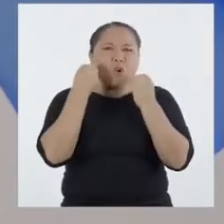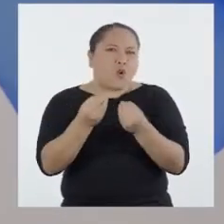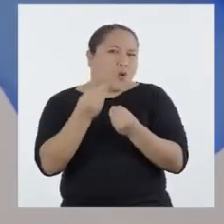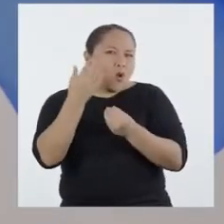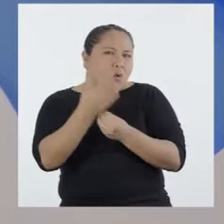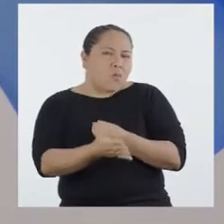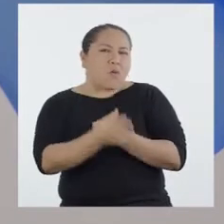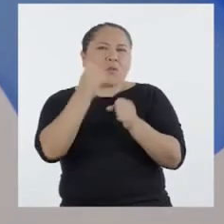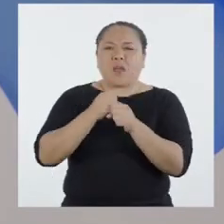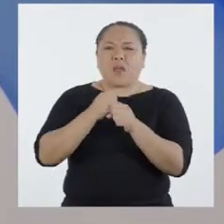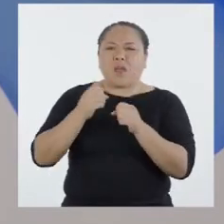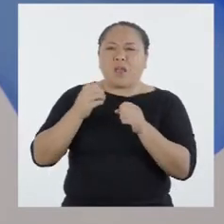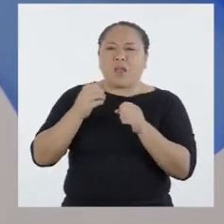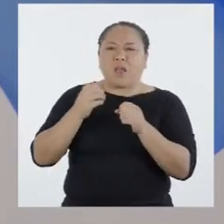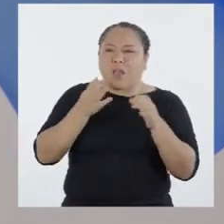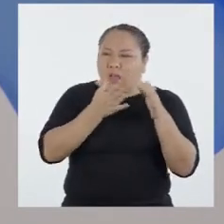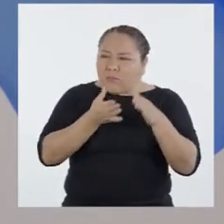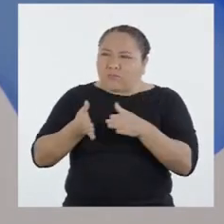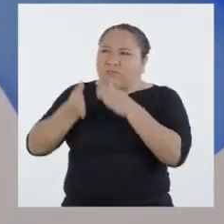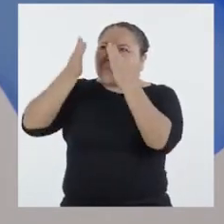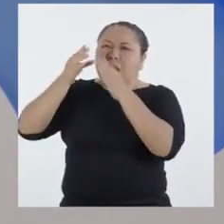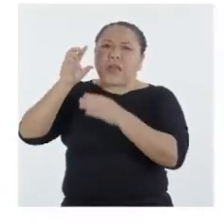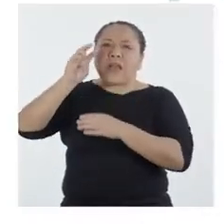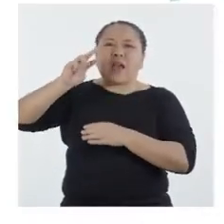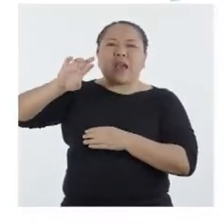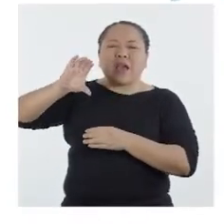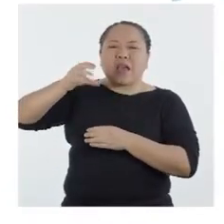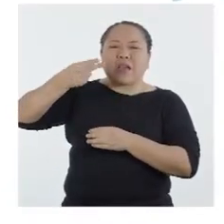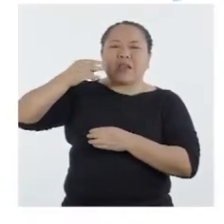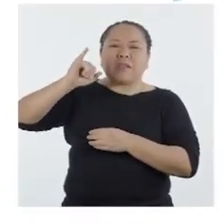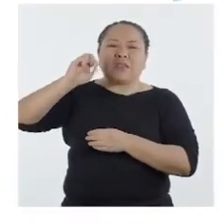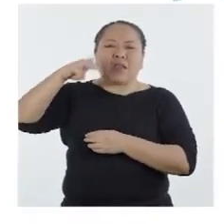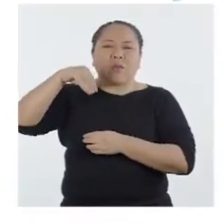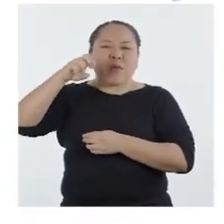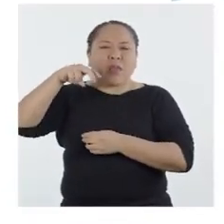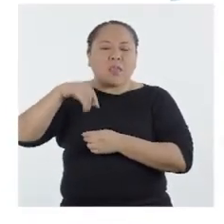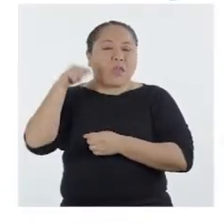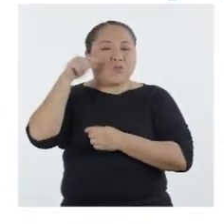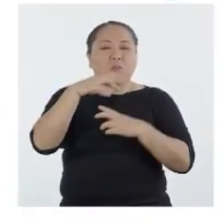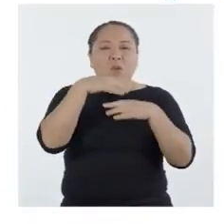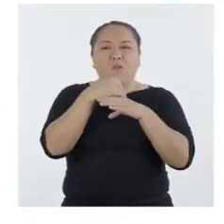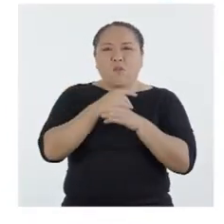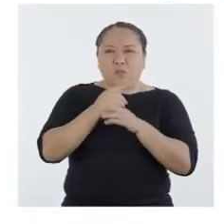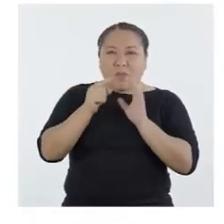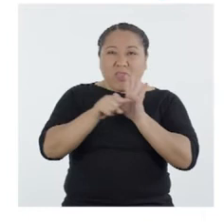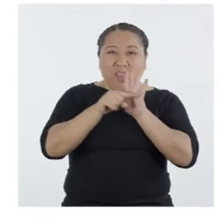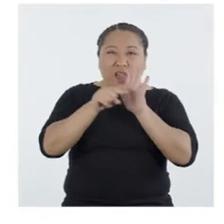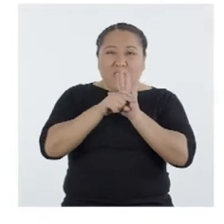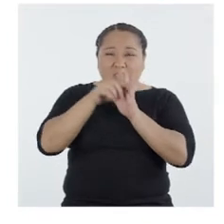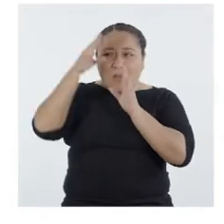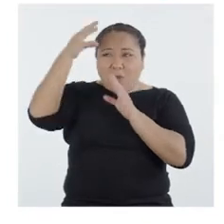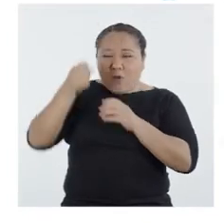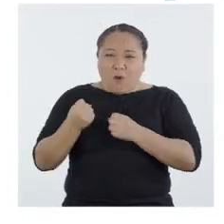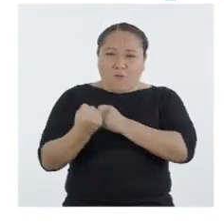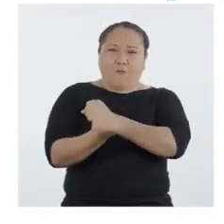cómo es que funciona la chimenea? La chimenea es un sistema de presión negativa, es decir,